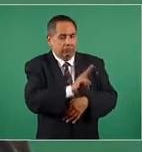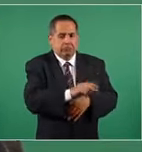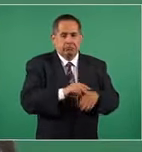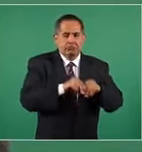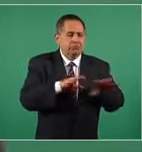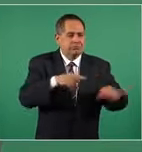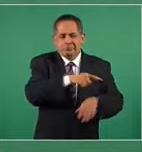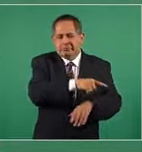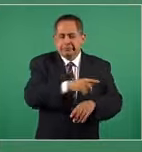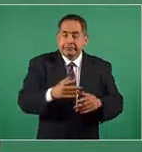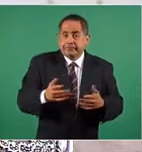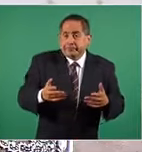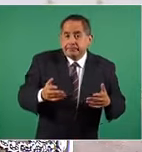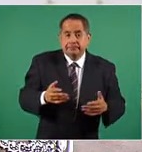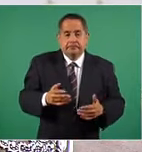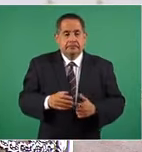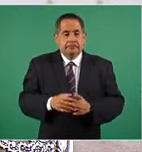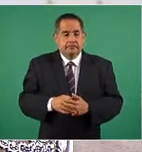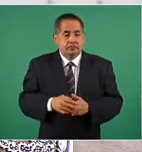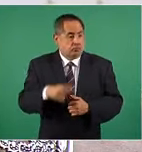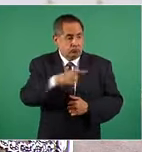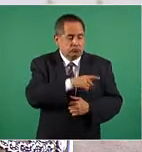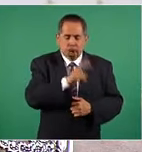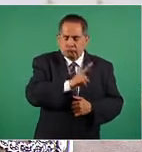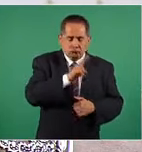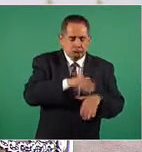conservadores todo.